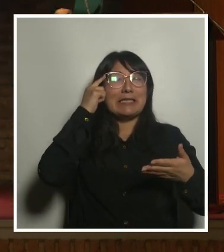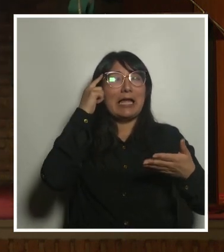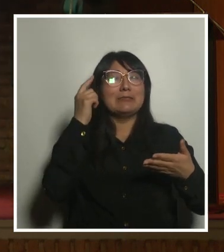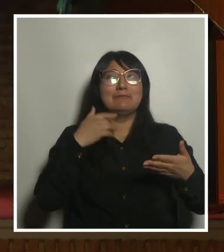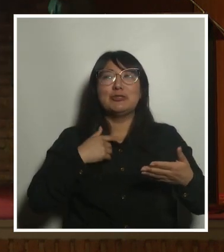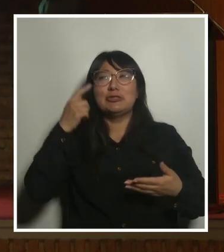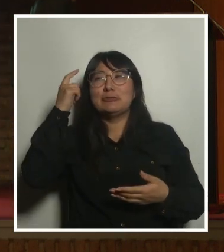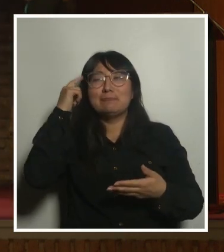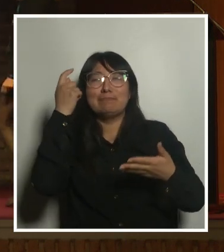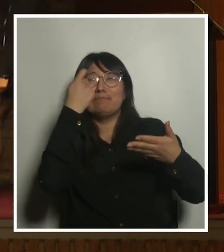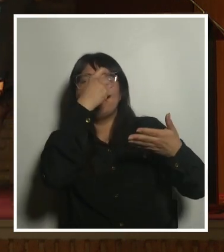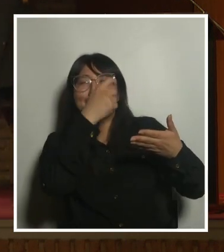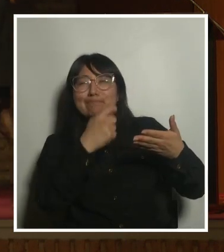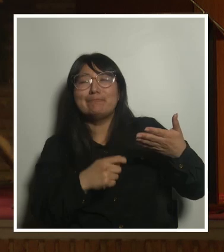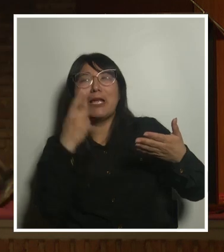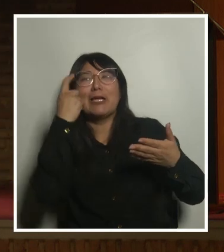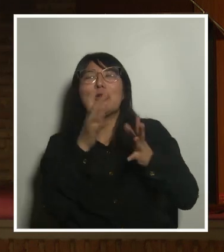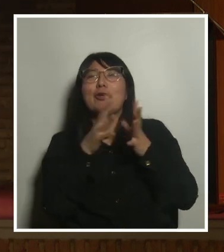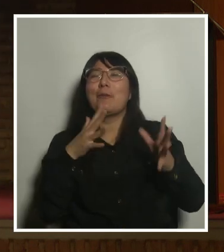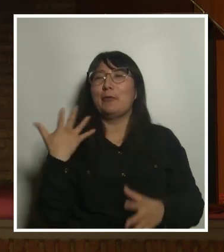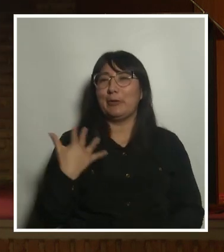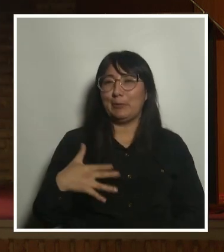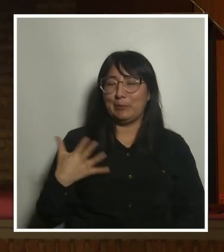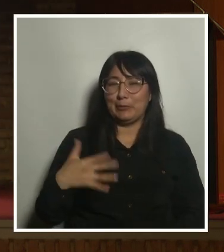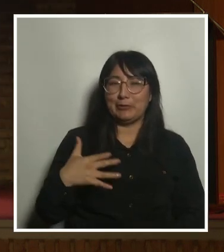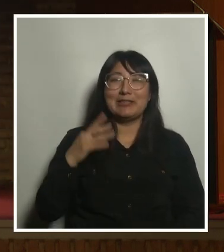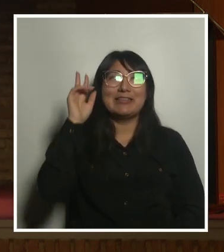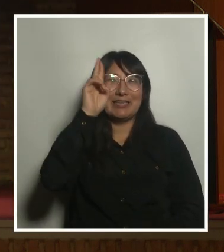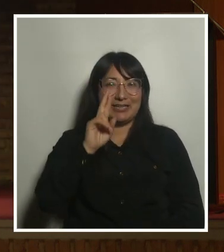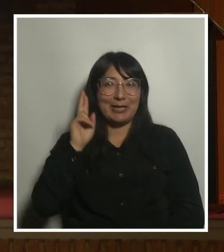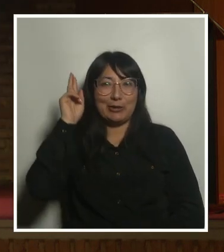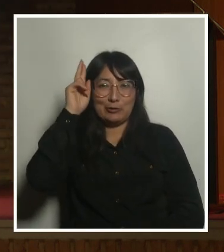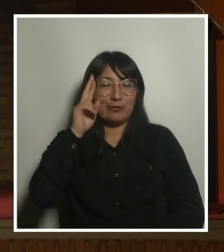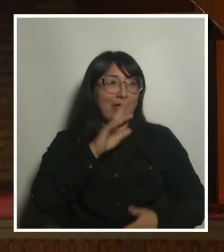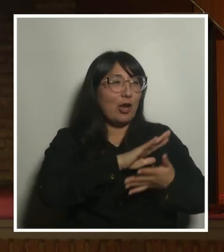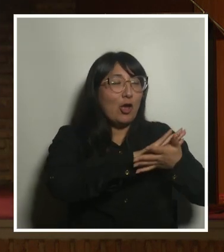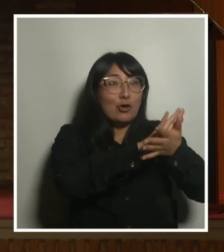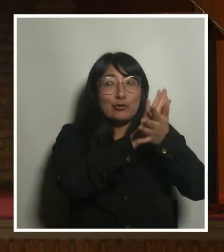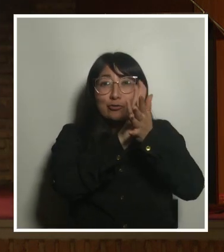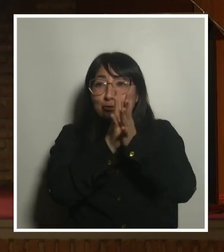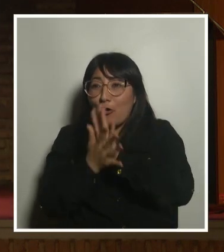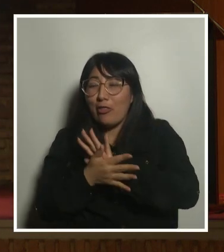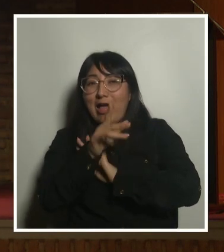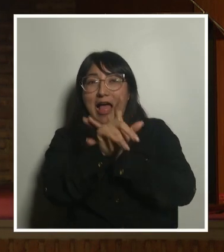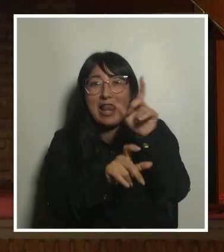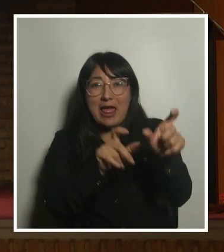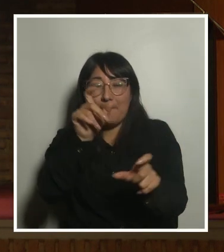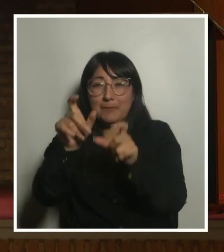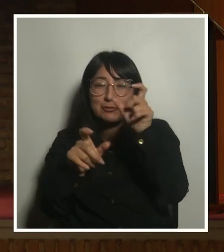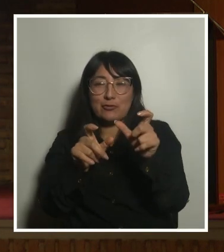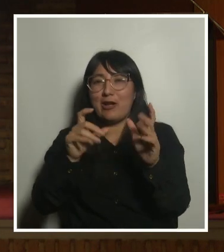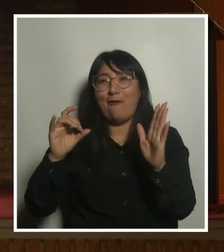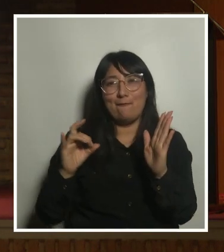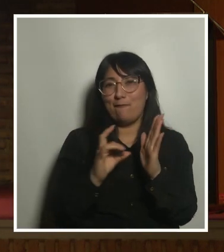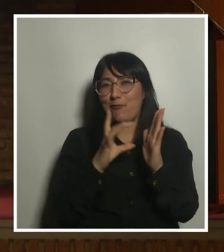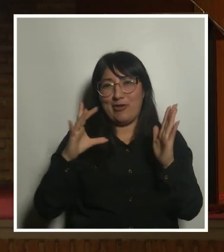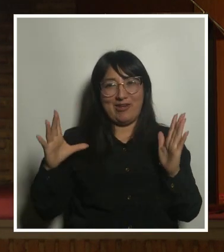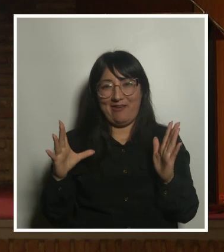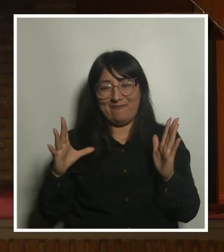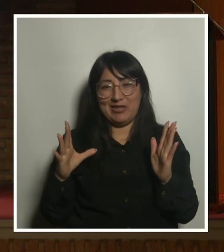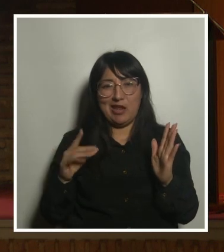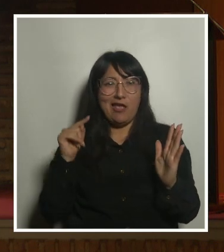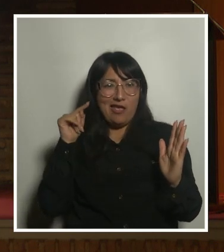que son como relevantes, recordar que todas las personas somos vulnerables, la